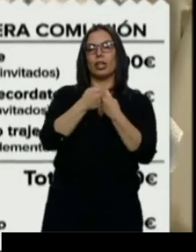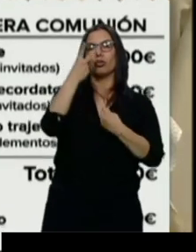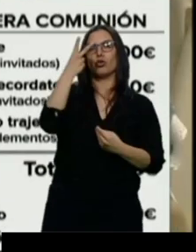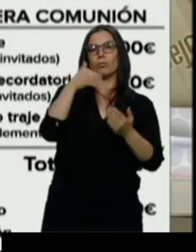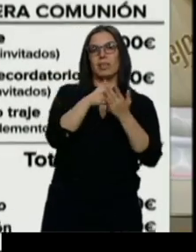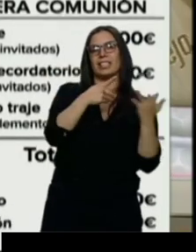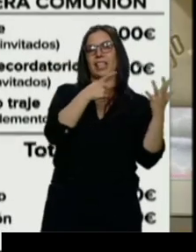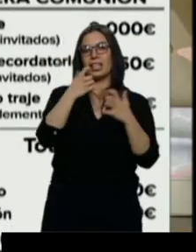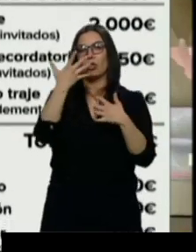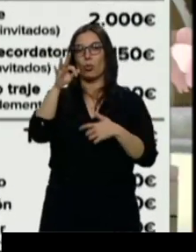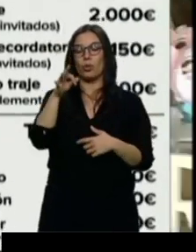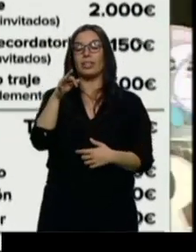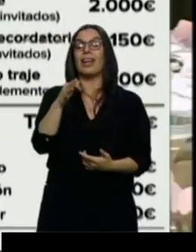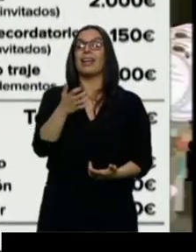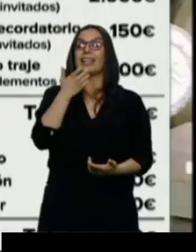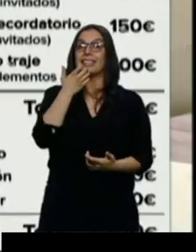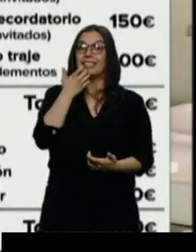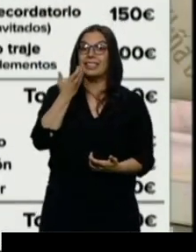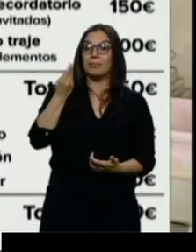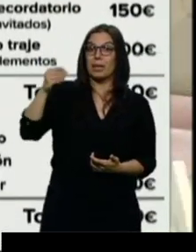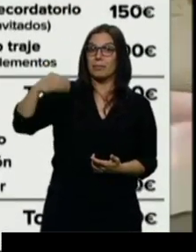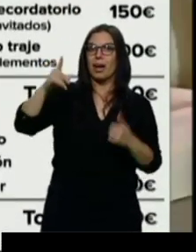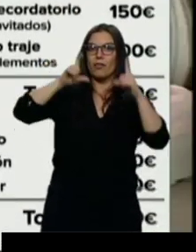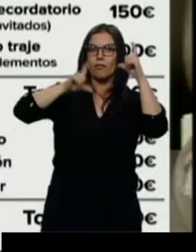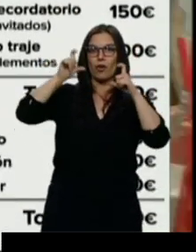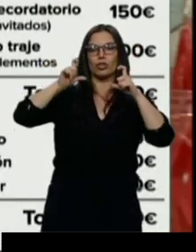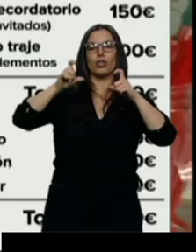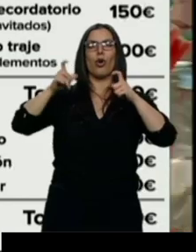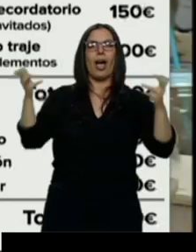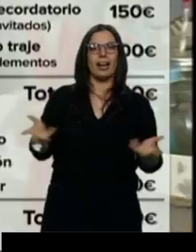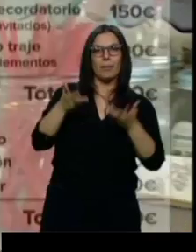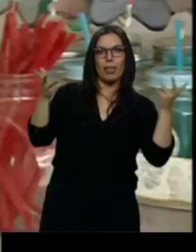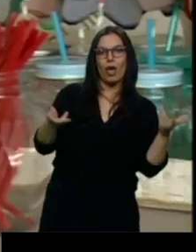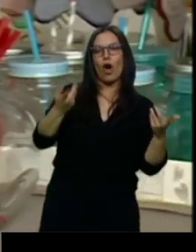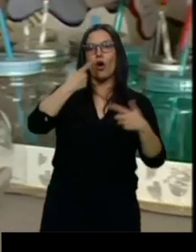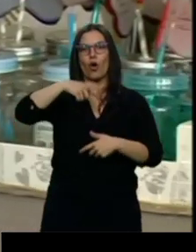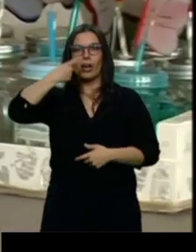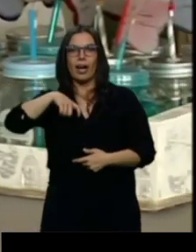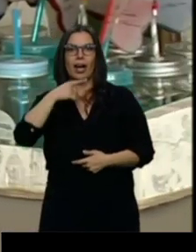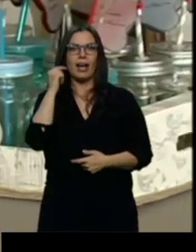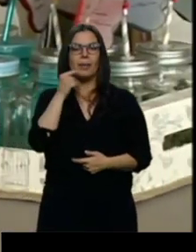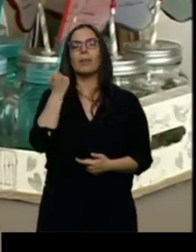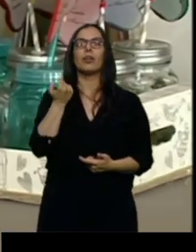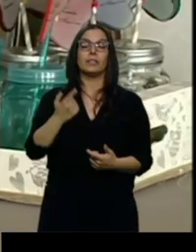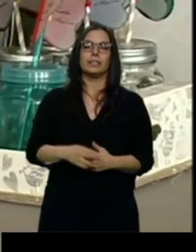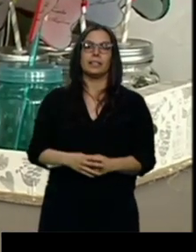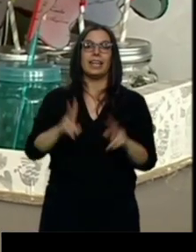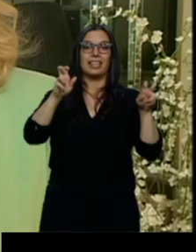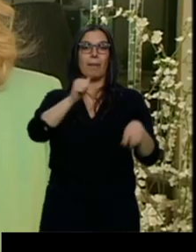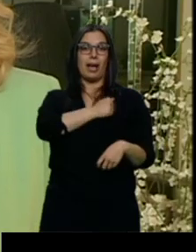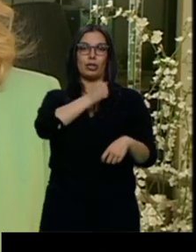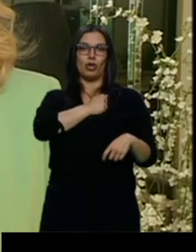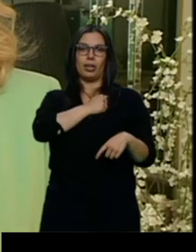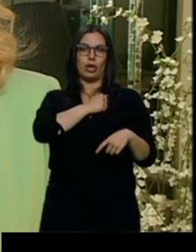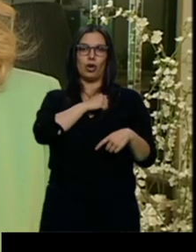quedan cortos si añadimos fotógrafo, animación y candibar. El sentido católico quizá pierde mucho su sentido y el que es